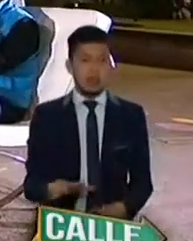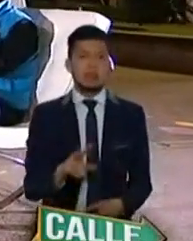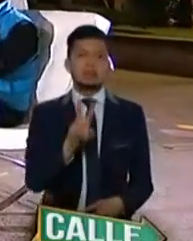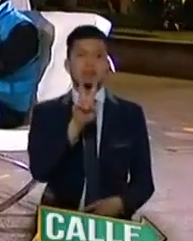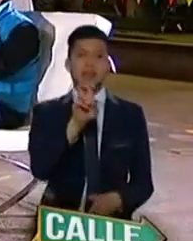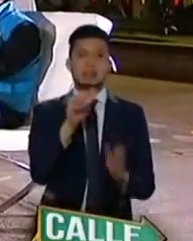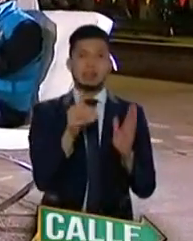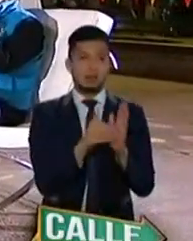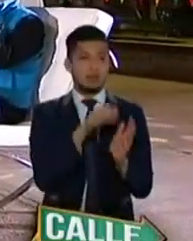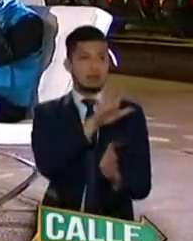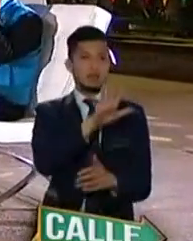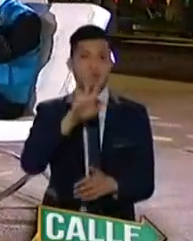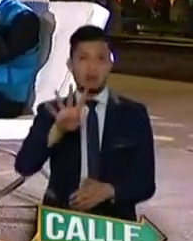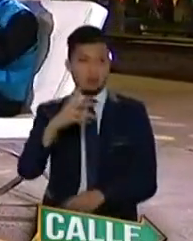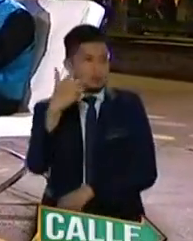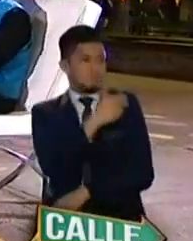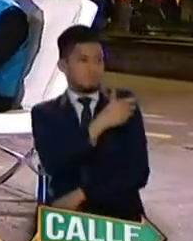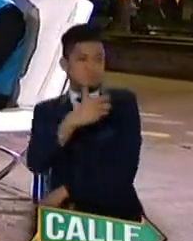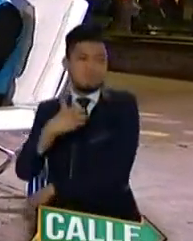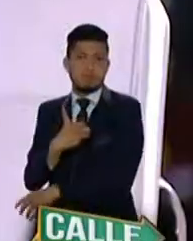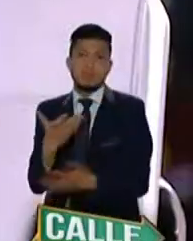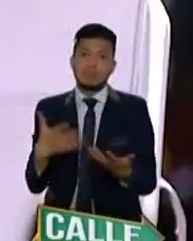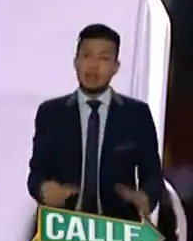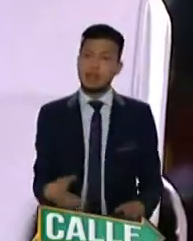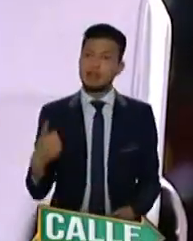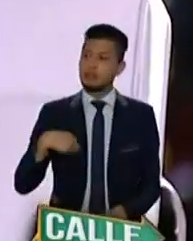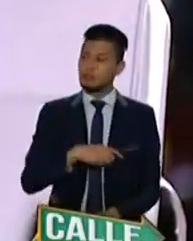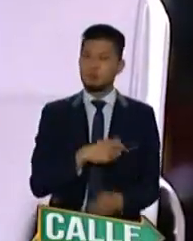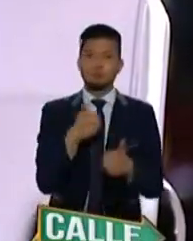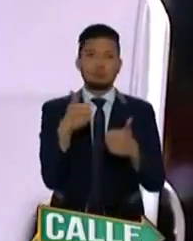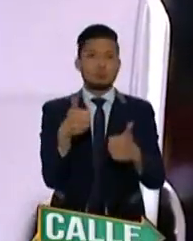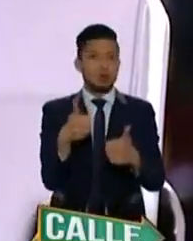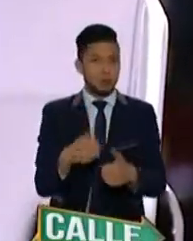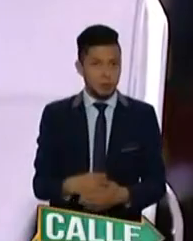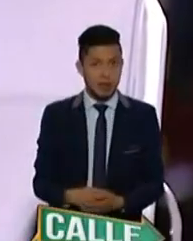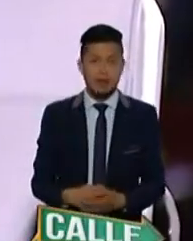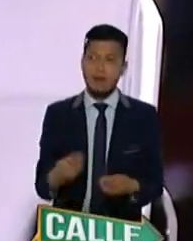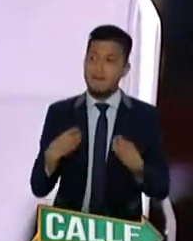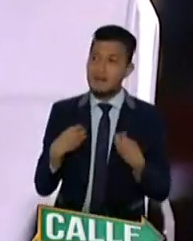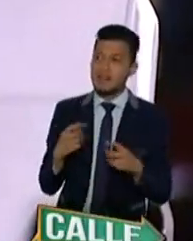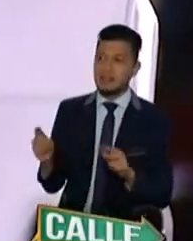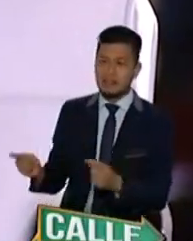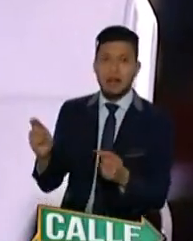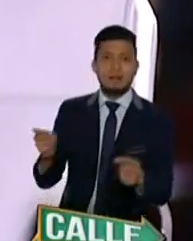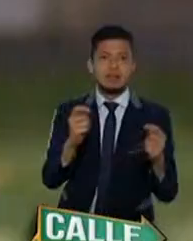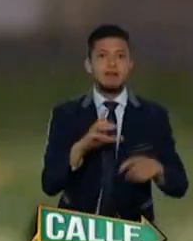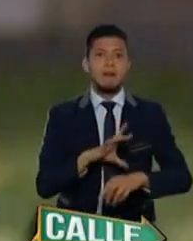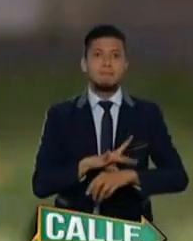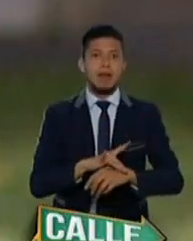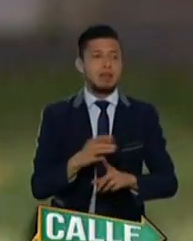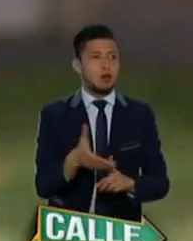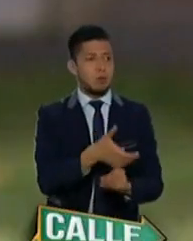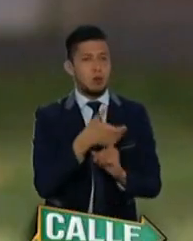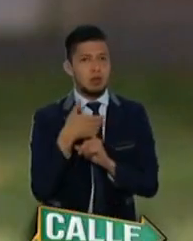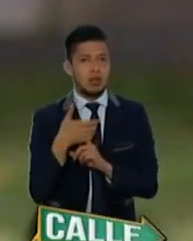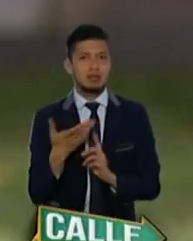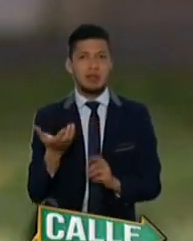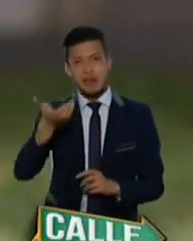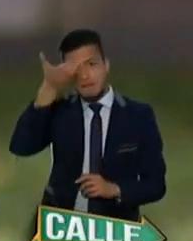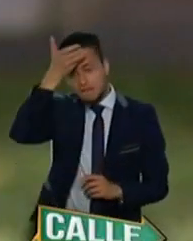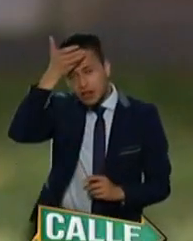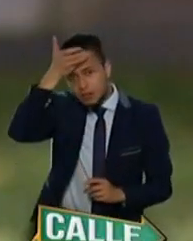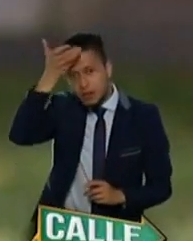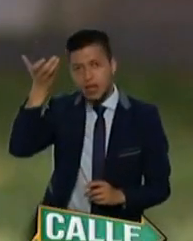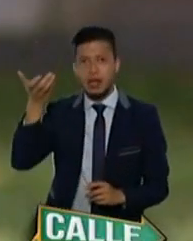54 vacunas. Tremendo. Vamos muy bien. Esos son vidas salvadas. Esos son médicos protegidos, enfermeras,